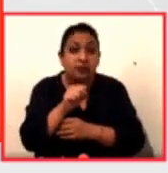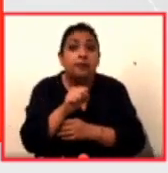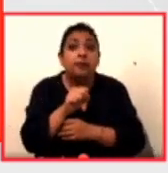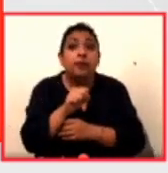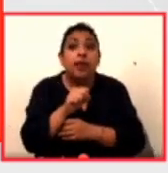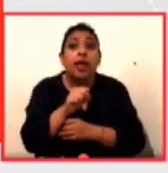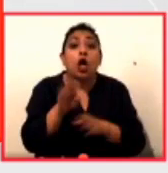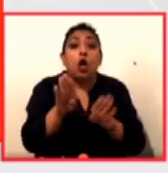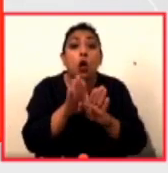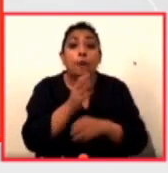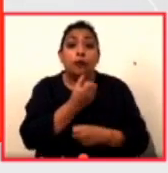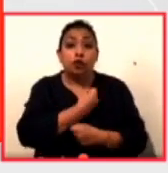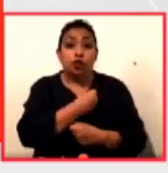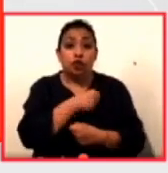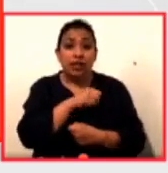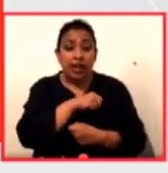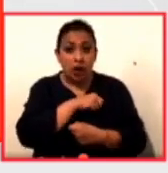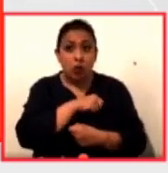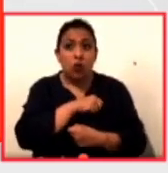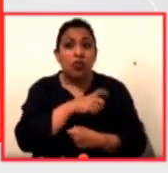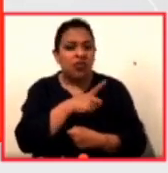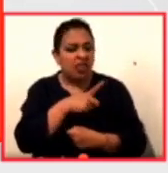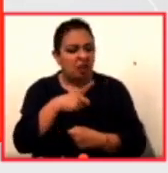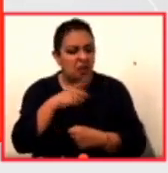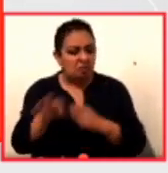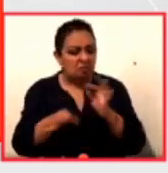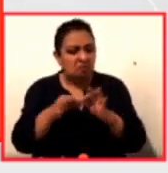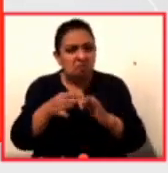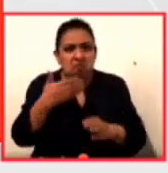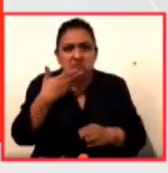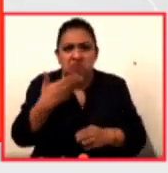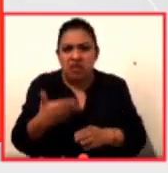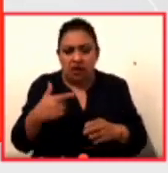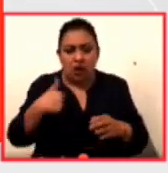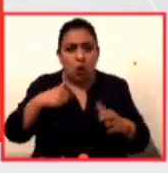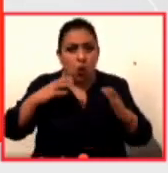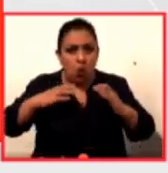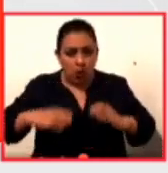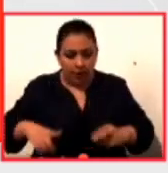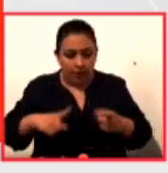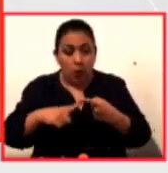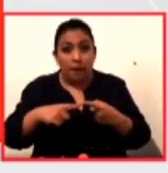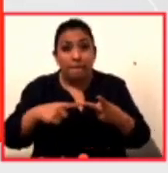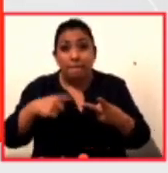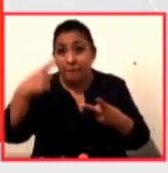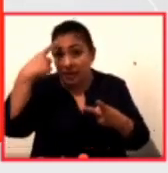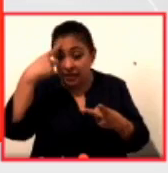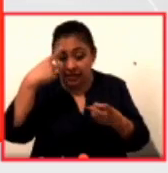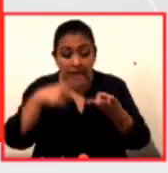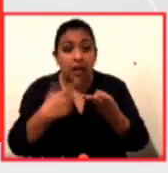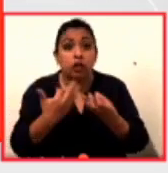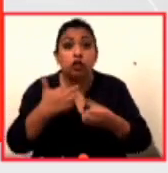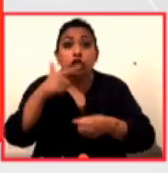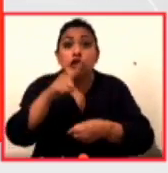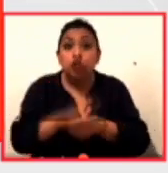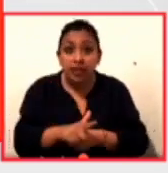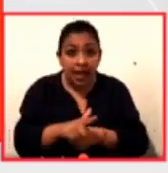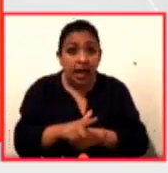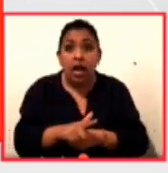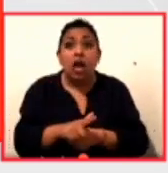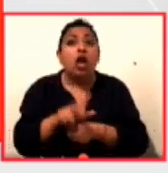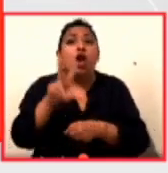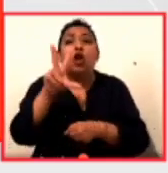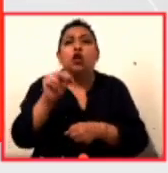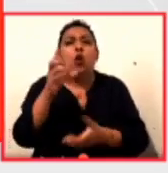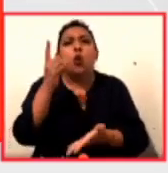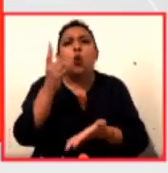la salud es un estado de completo bienestar fíjense bien físico mental y social y no solamente la ausencia de